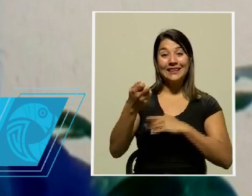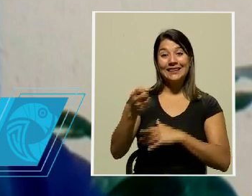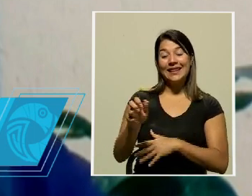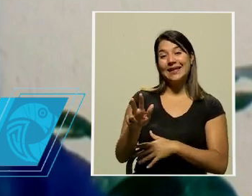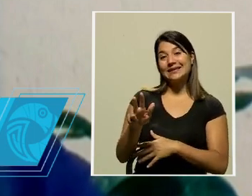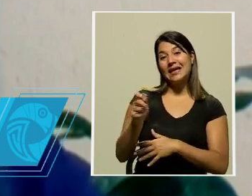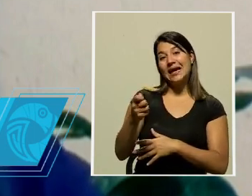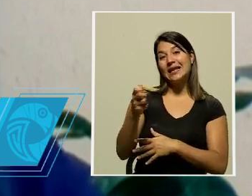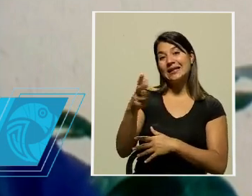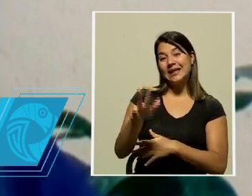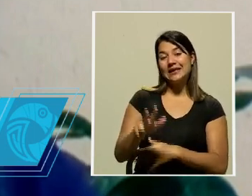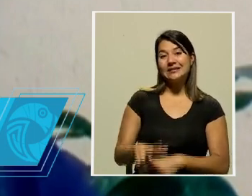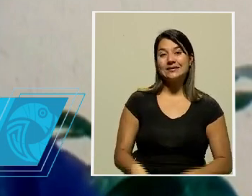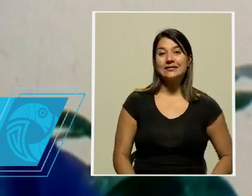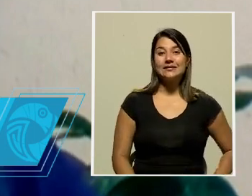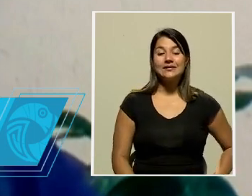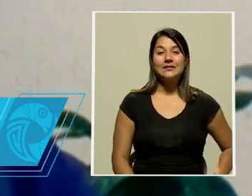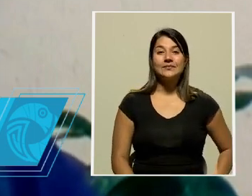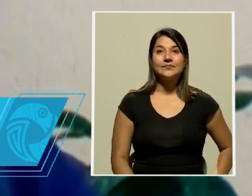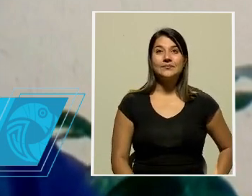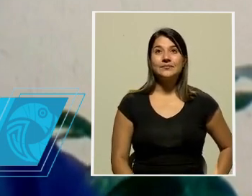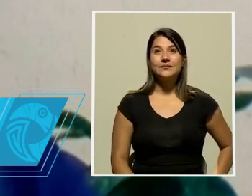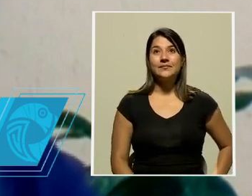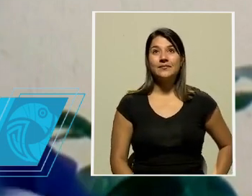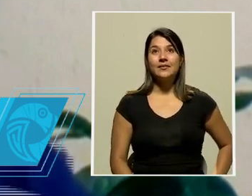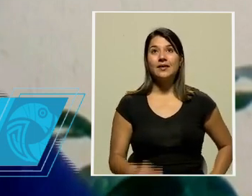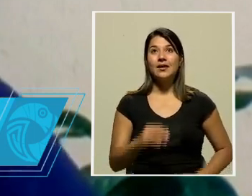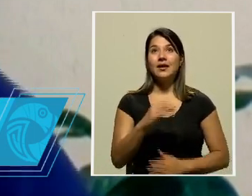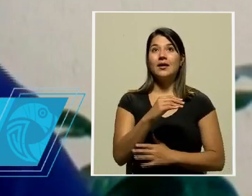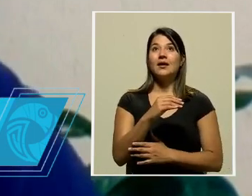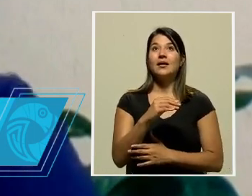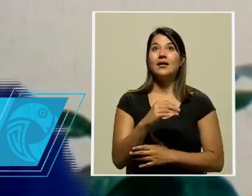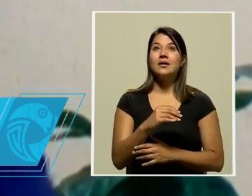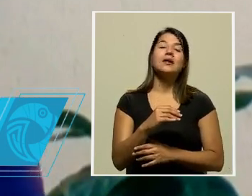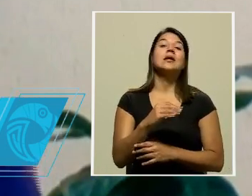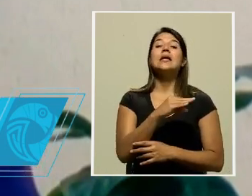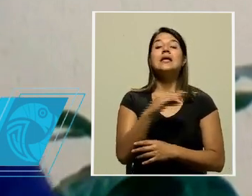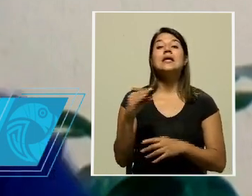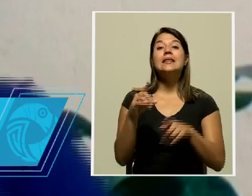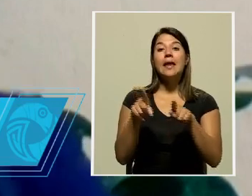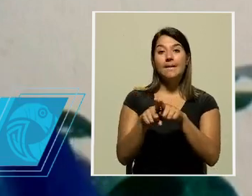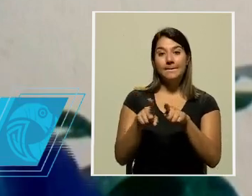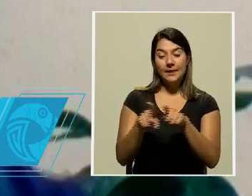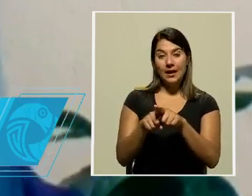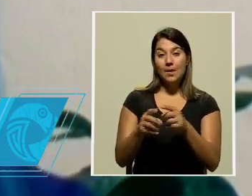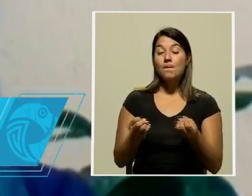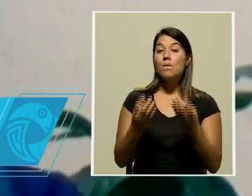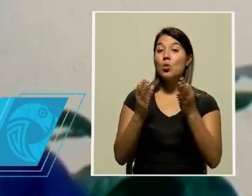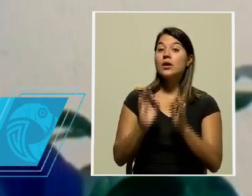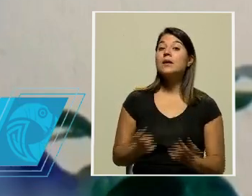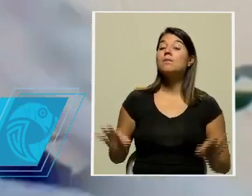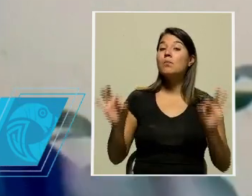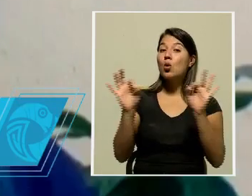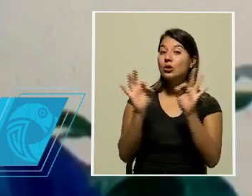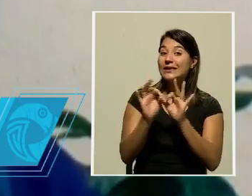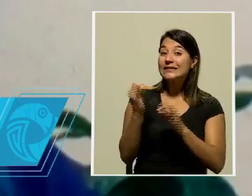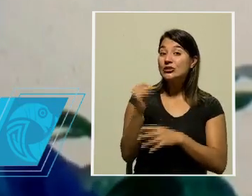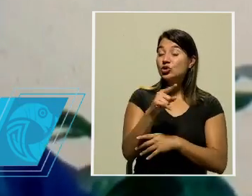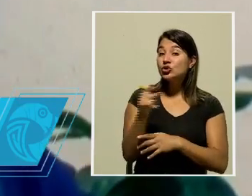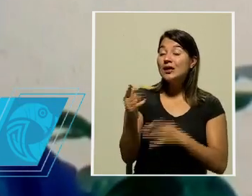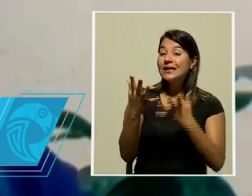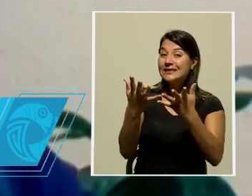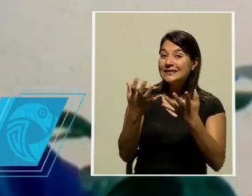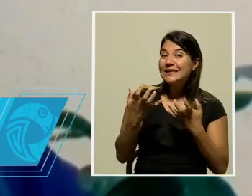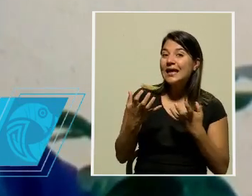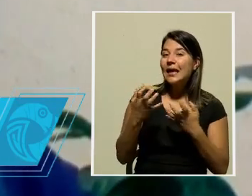en Costa Rica Noticias, ¿verdad? Y el 13 de televisión también, importante, quienes quieran consultar